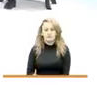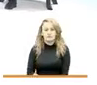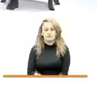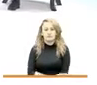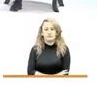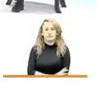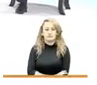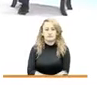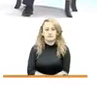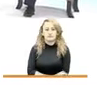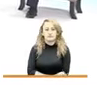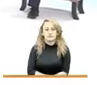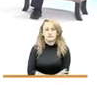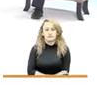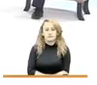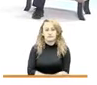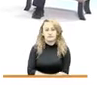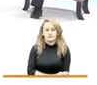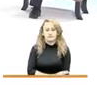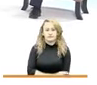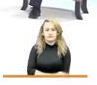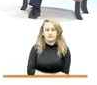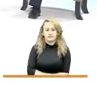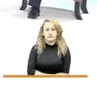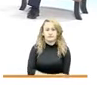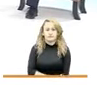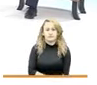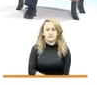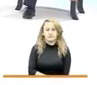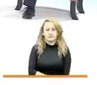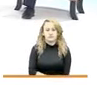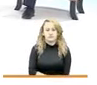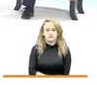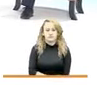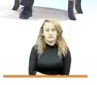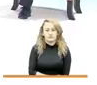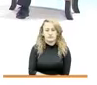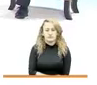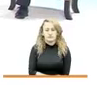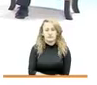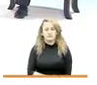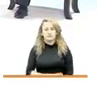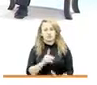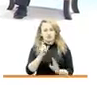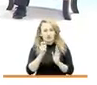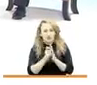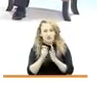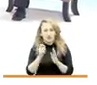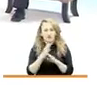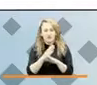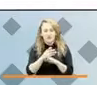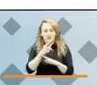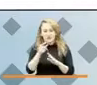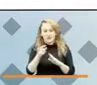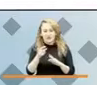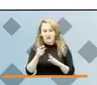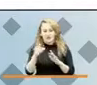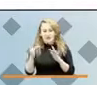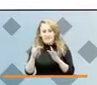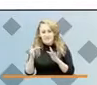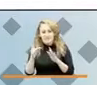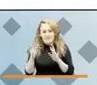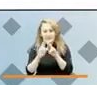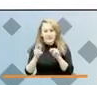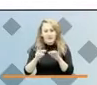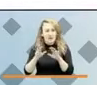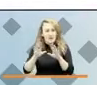con la conexión del alcalde entendemos que estamos en vivo tenemos alguna interferencia con la